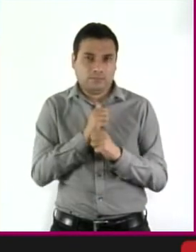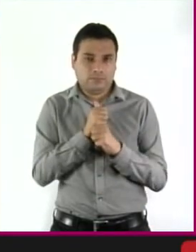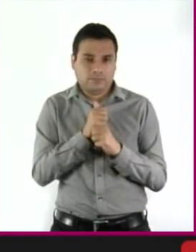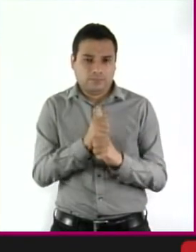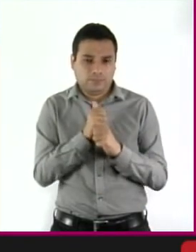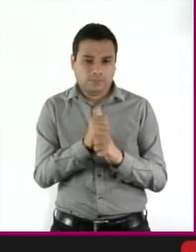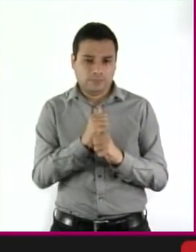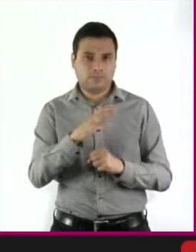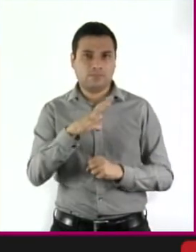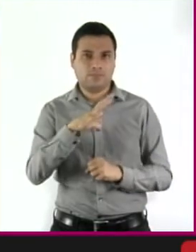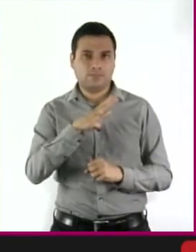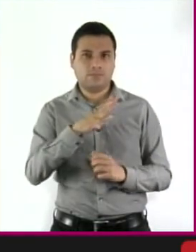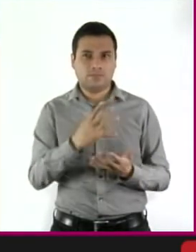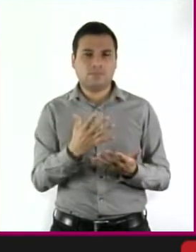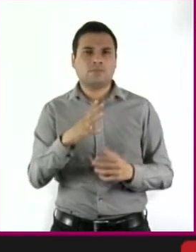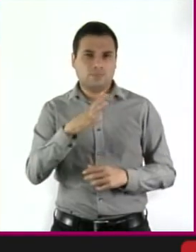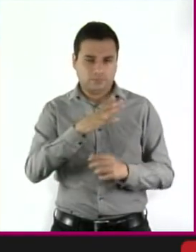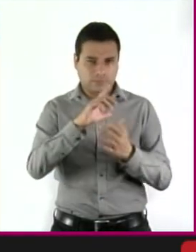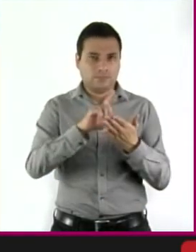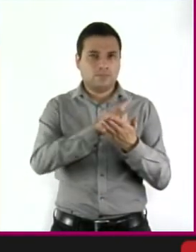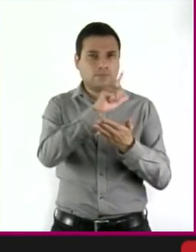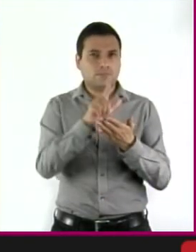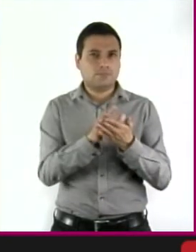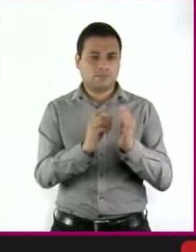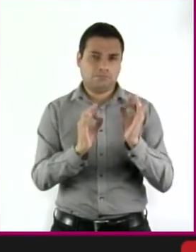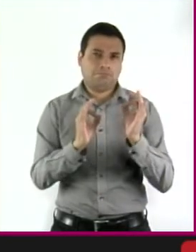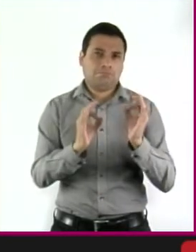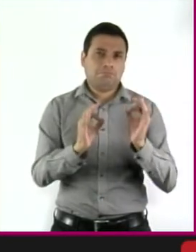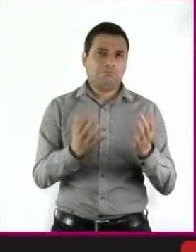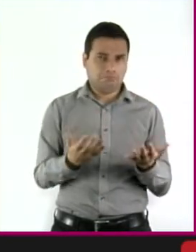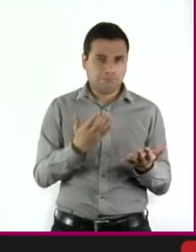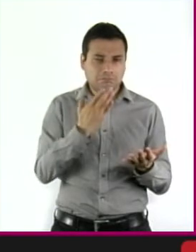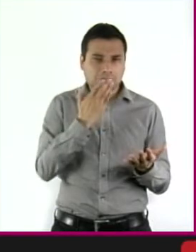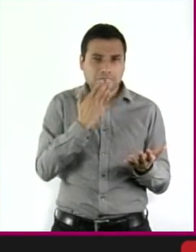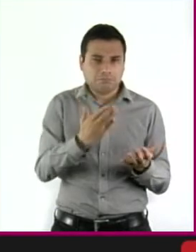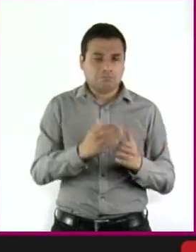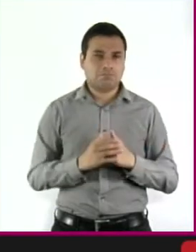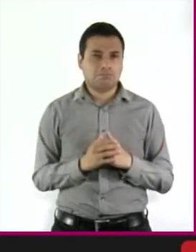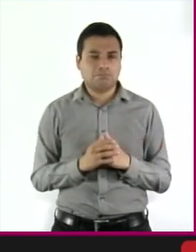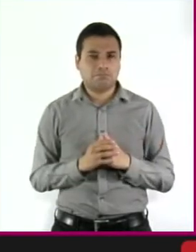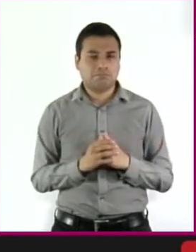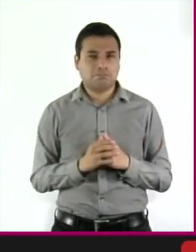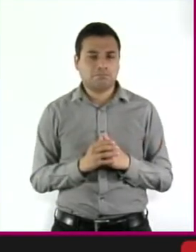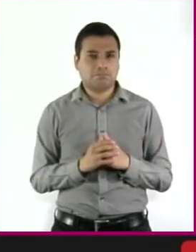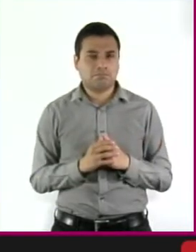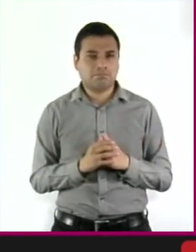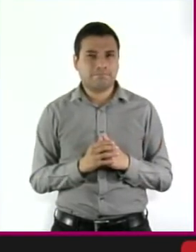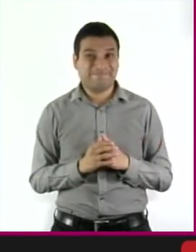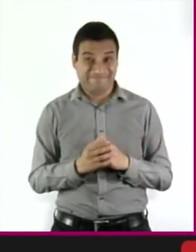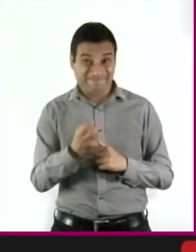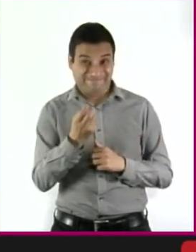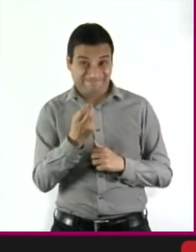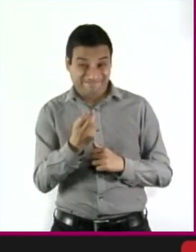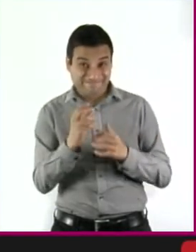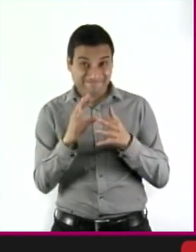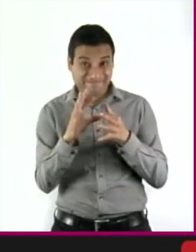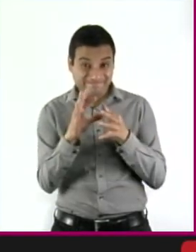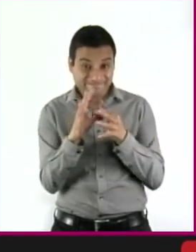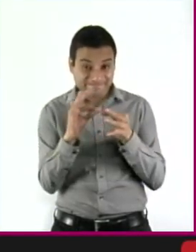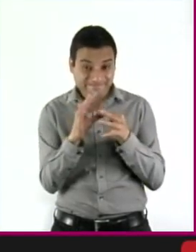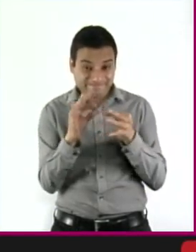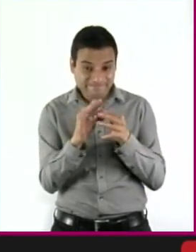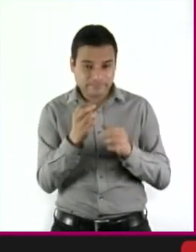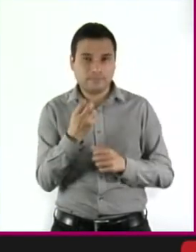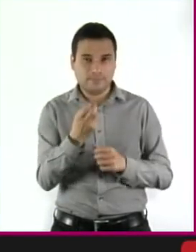que reconocemos que son correctas, dice Luna. Al hacer esto, usa la técnica de la